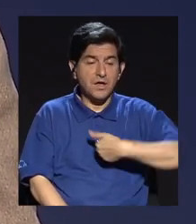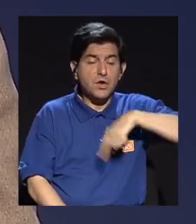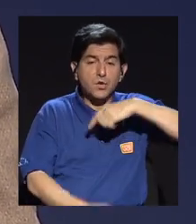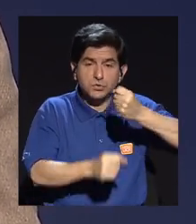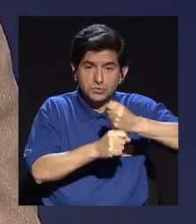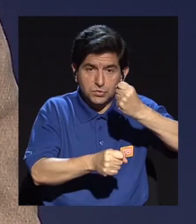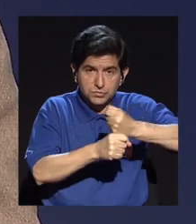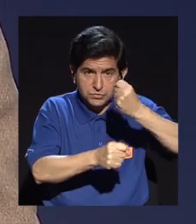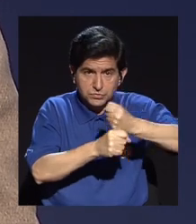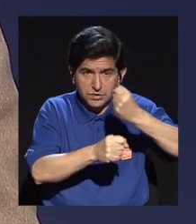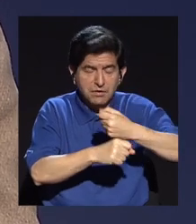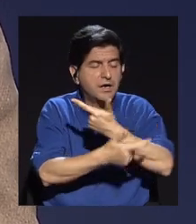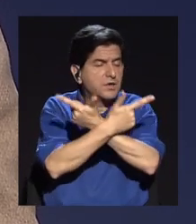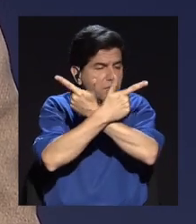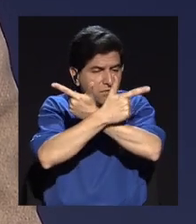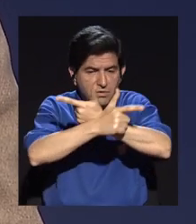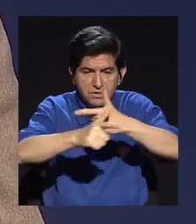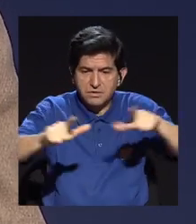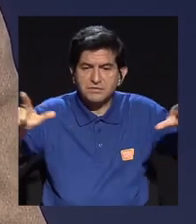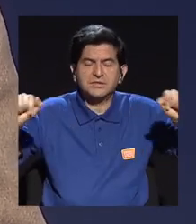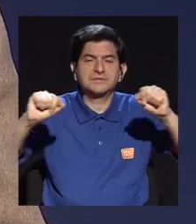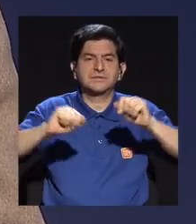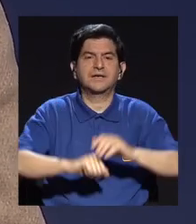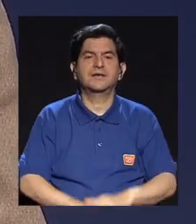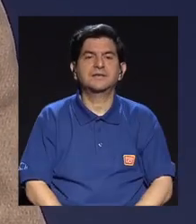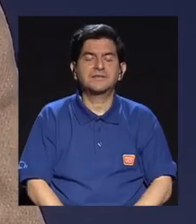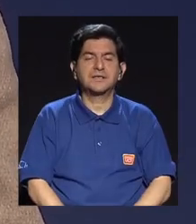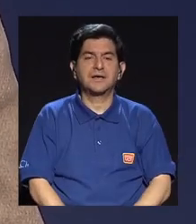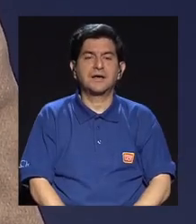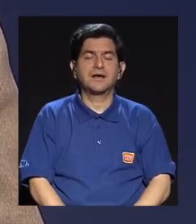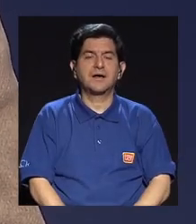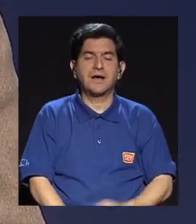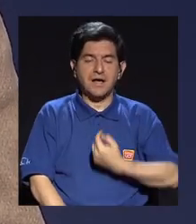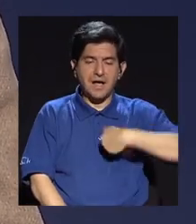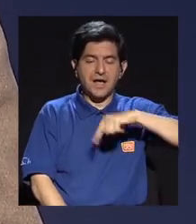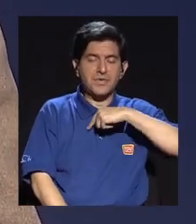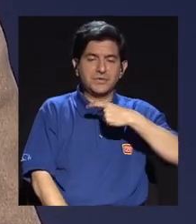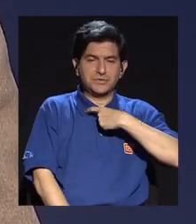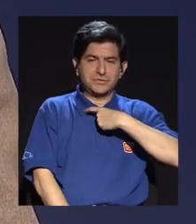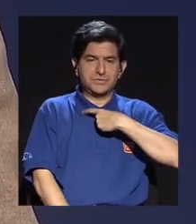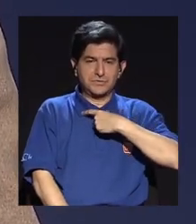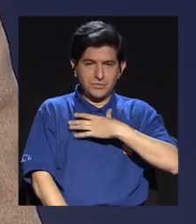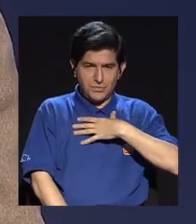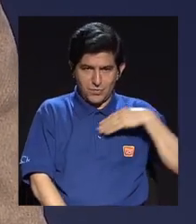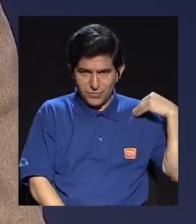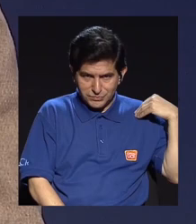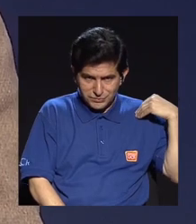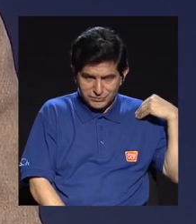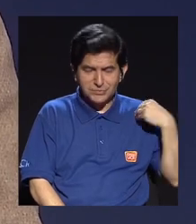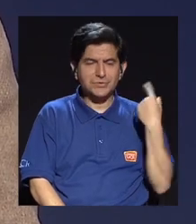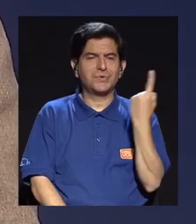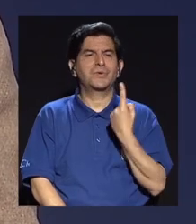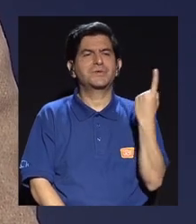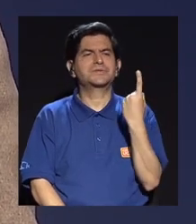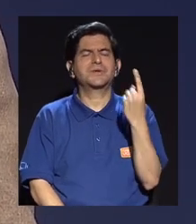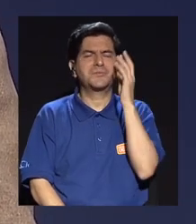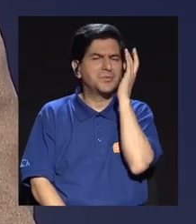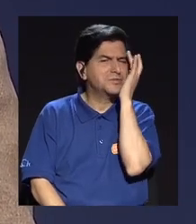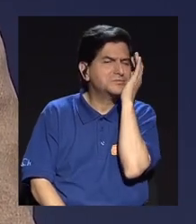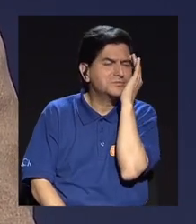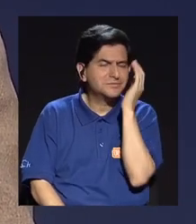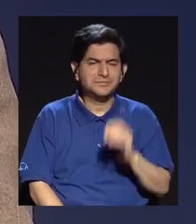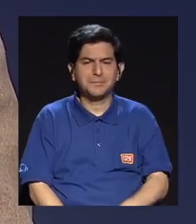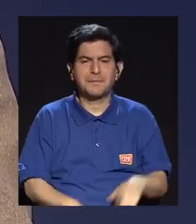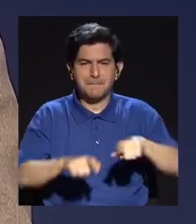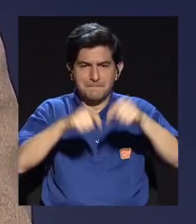Hemos trabajado libremente, a gusto, siempre se ha preocupado